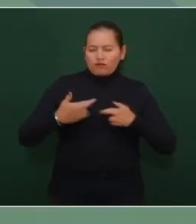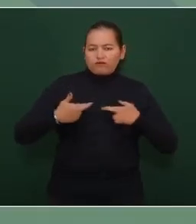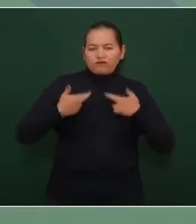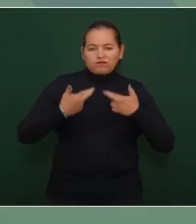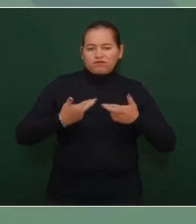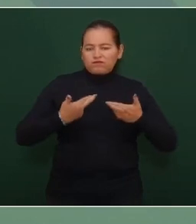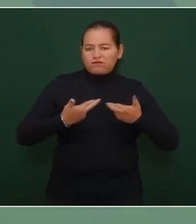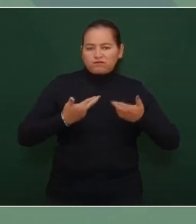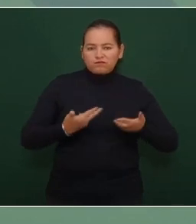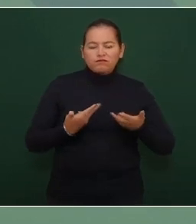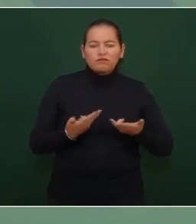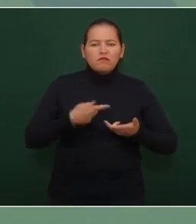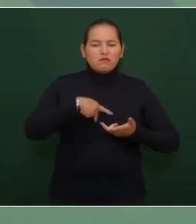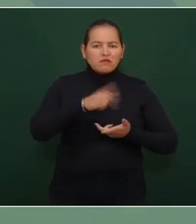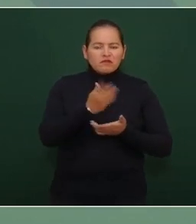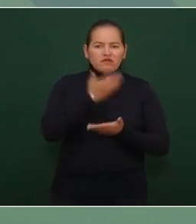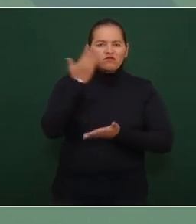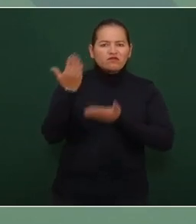formó